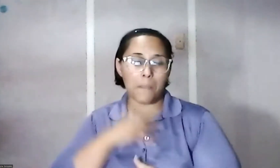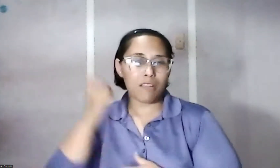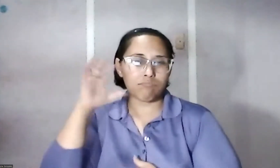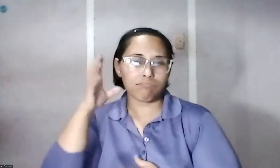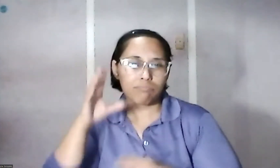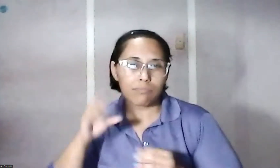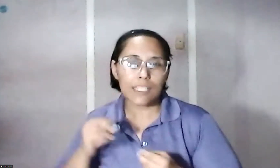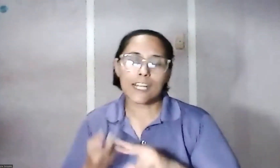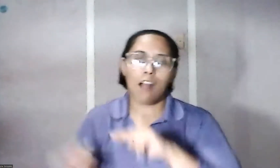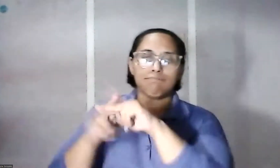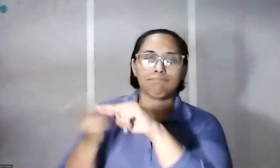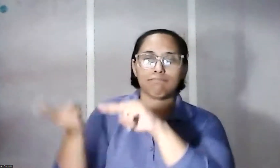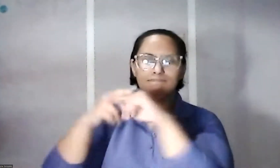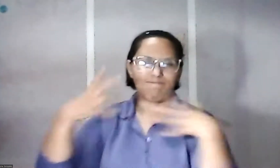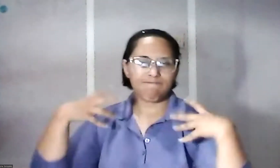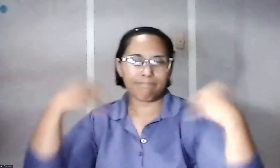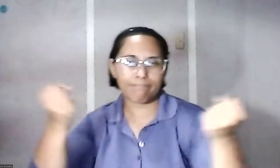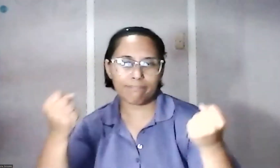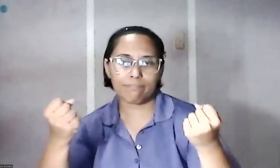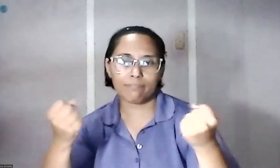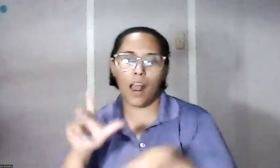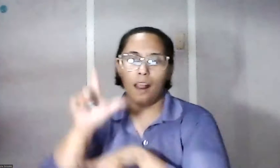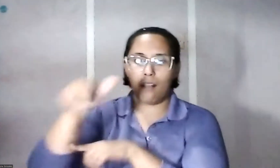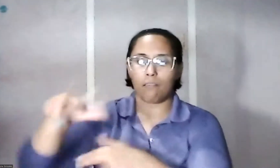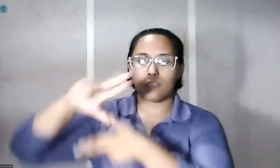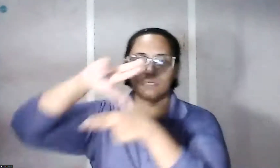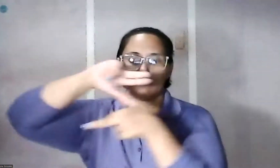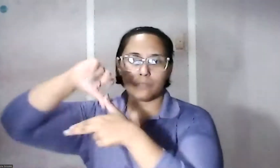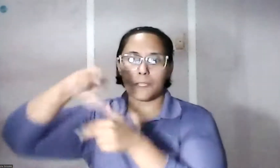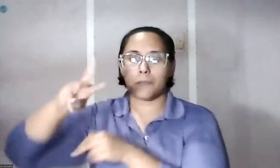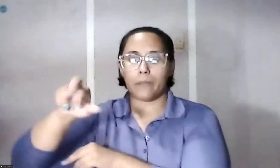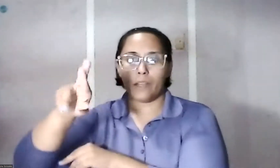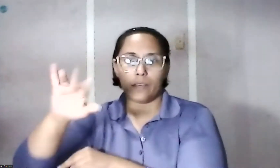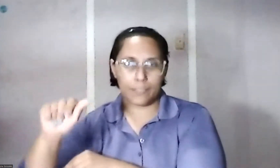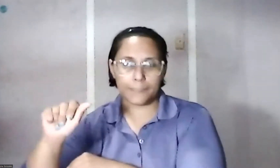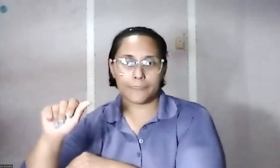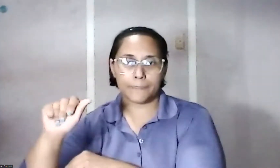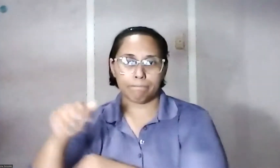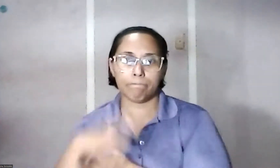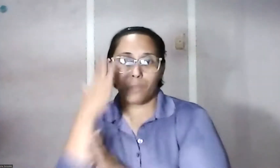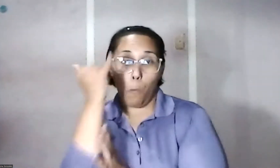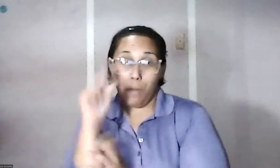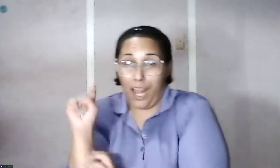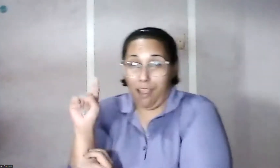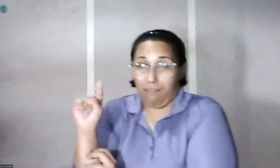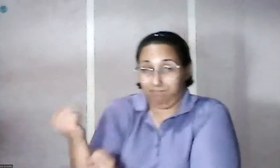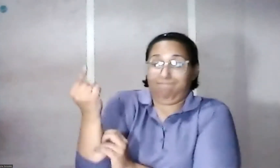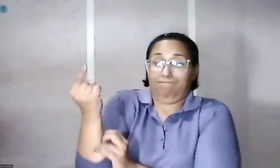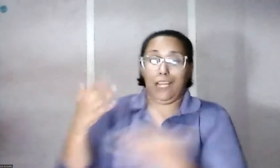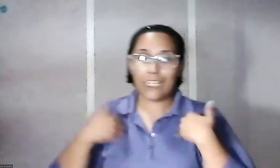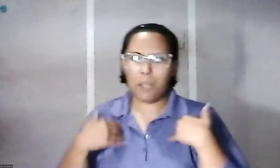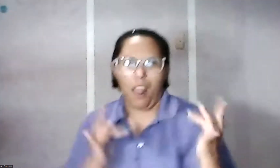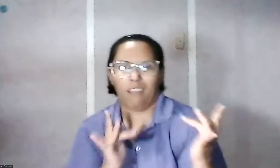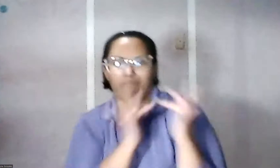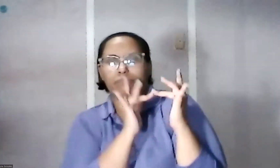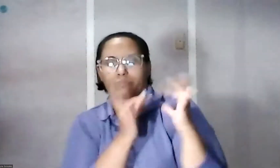poderío a partir del huracán María, porque era lo único que teníamos y era el enlace que teníamos